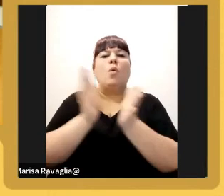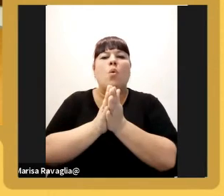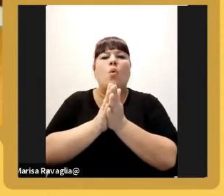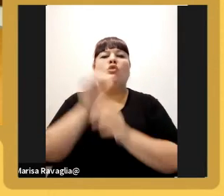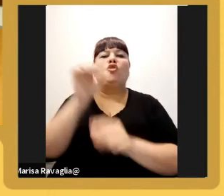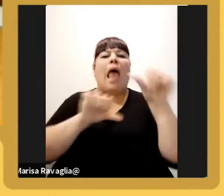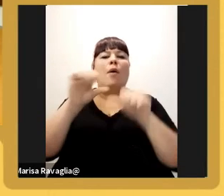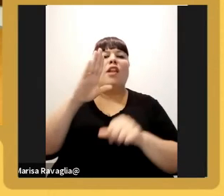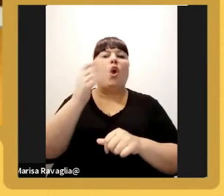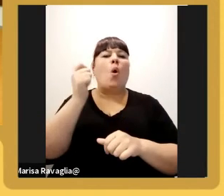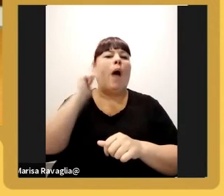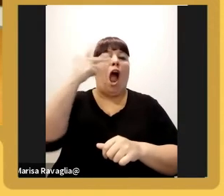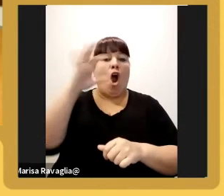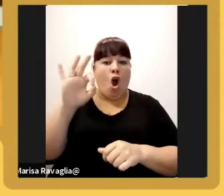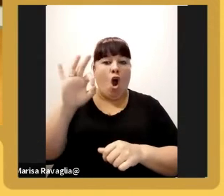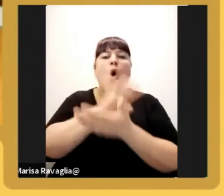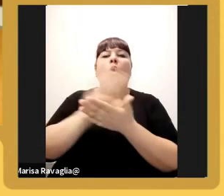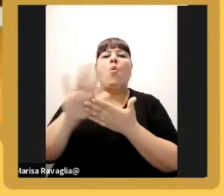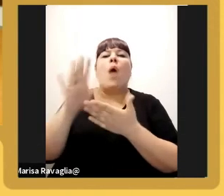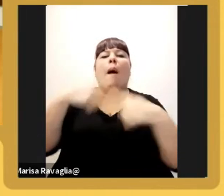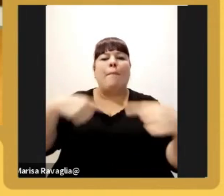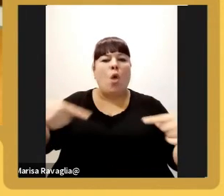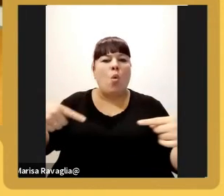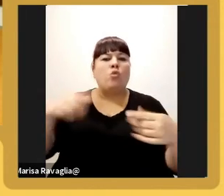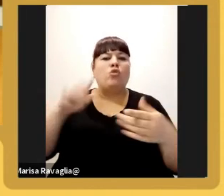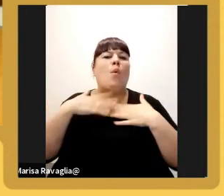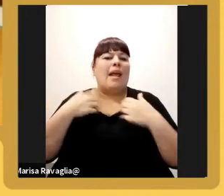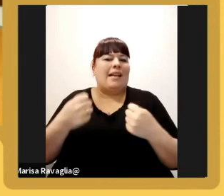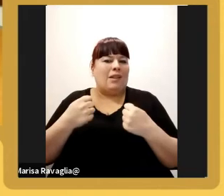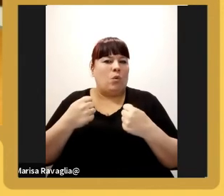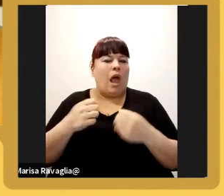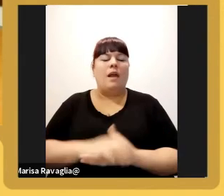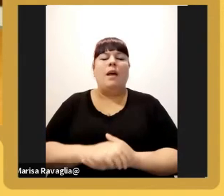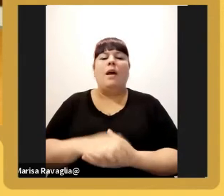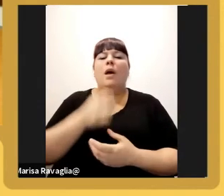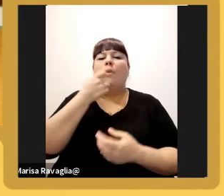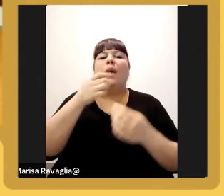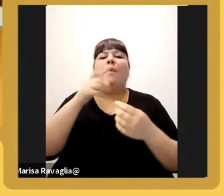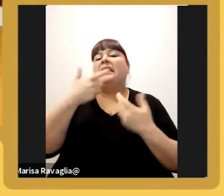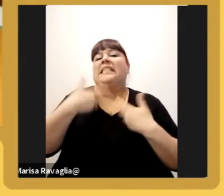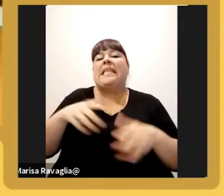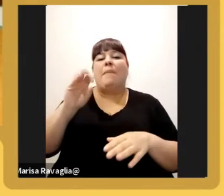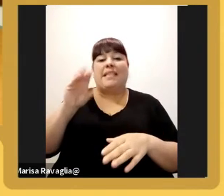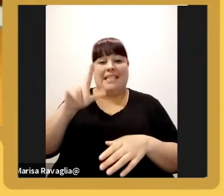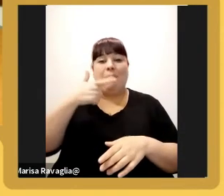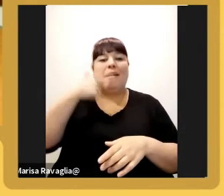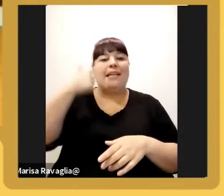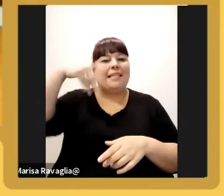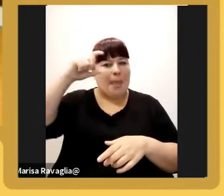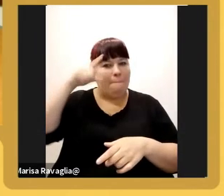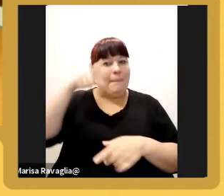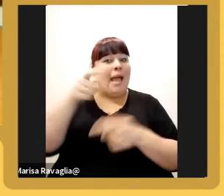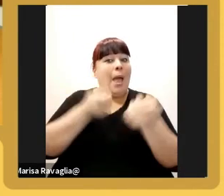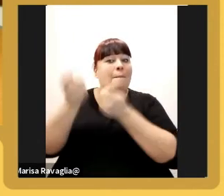una nueva línea de productos nutricépticos que es la línea simple que yo creo que ese mercado lo